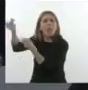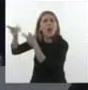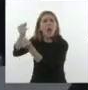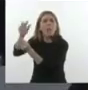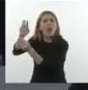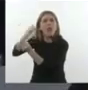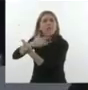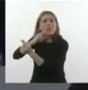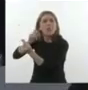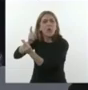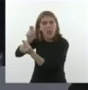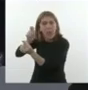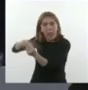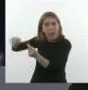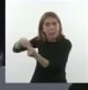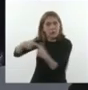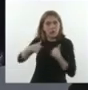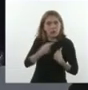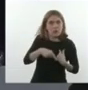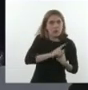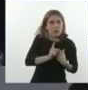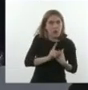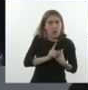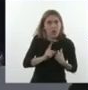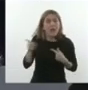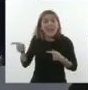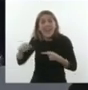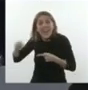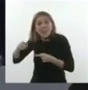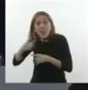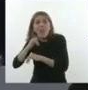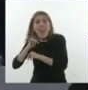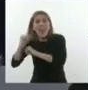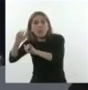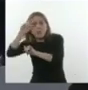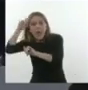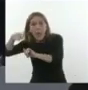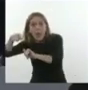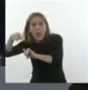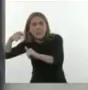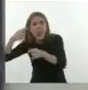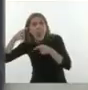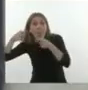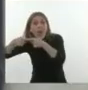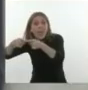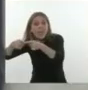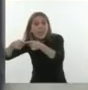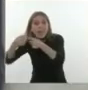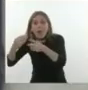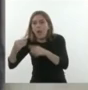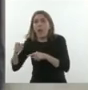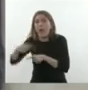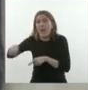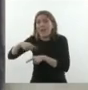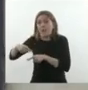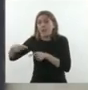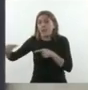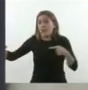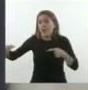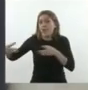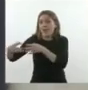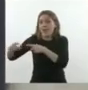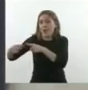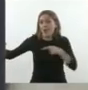eso. El propósito era que a través del poder de la justicia, de una